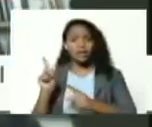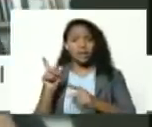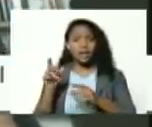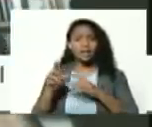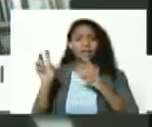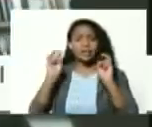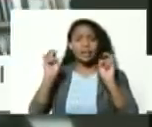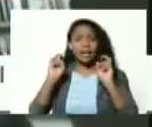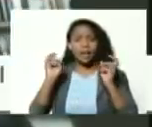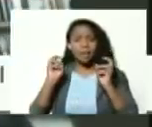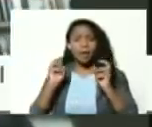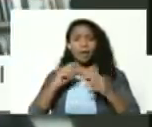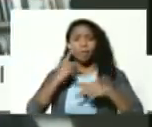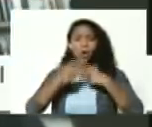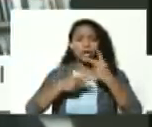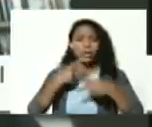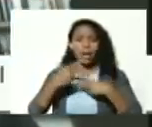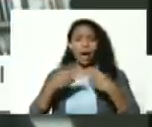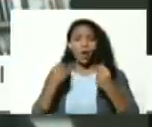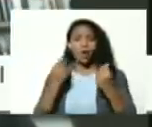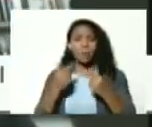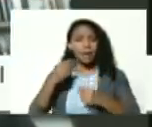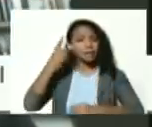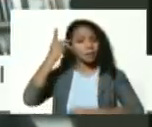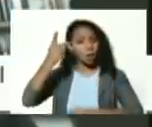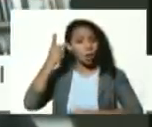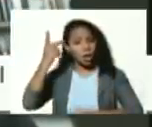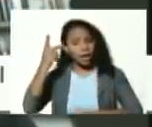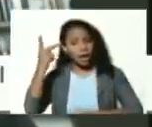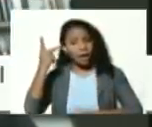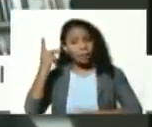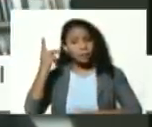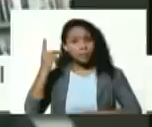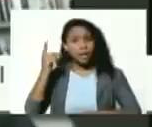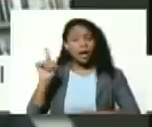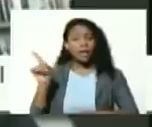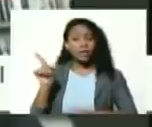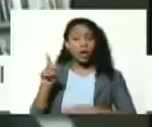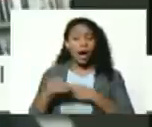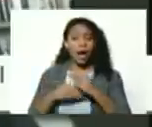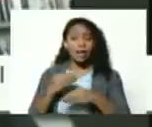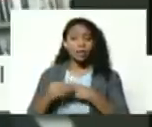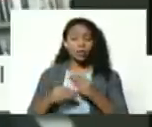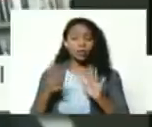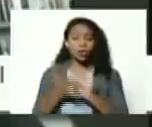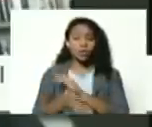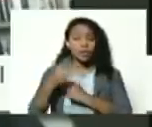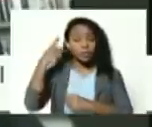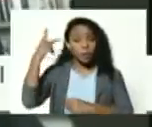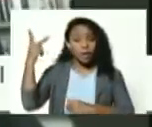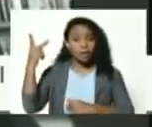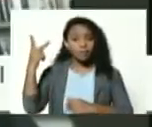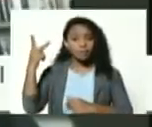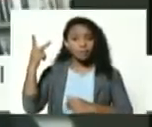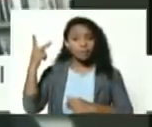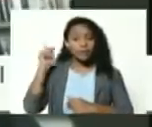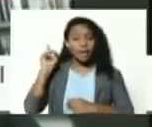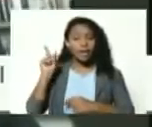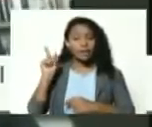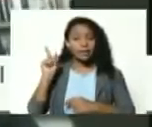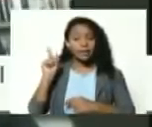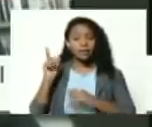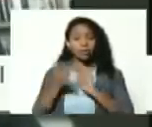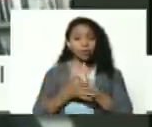económica psicológica puede tener sobre psicología desde el norte